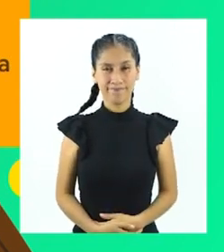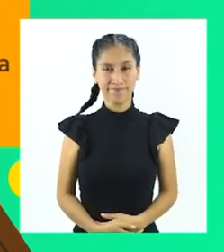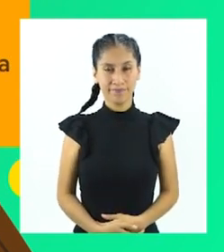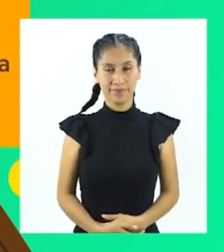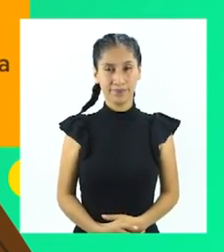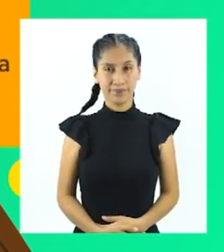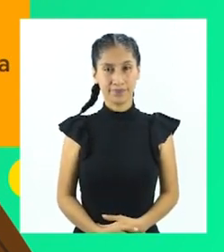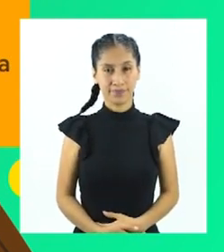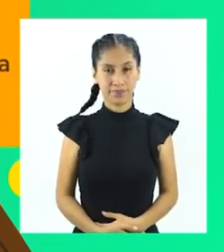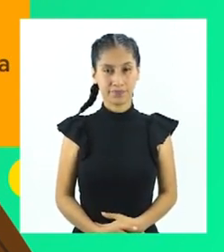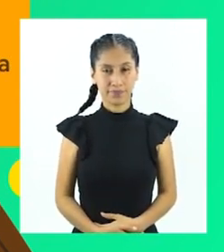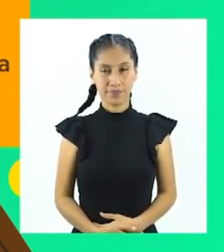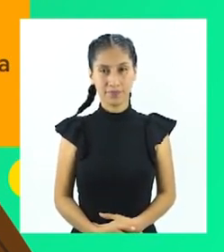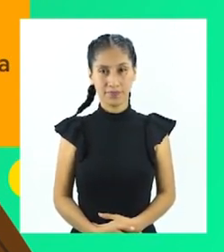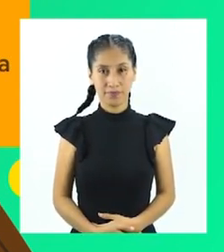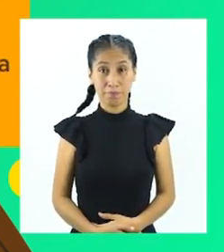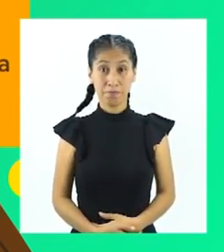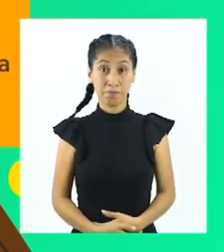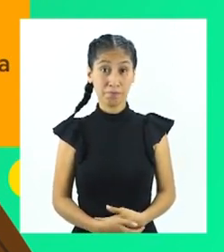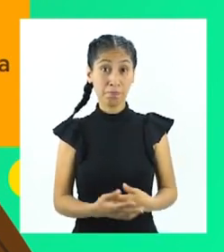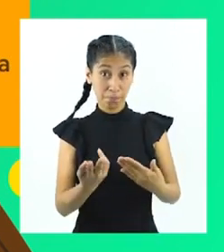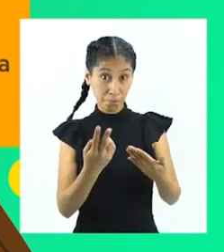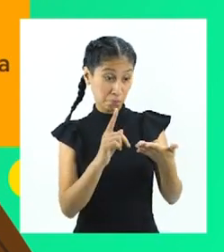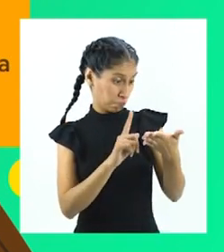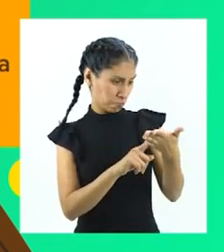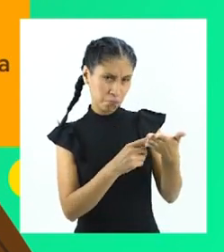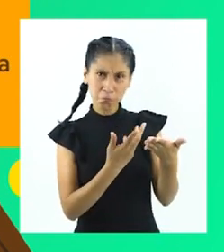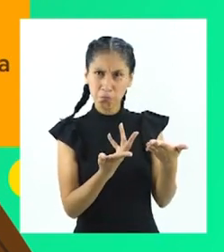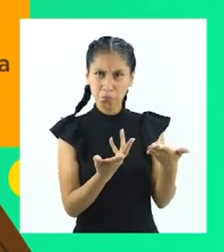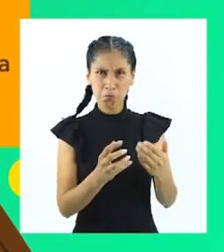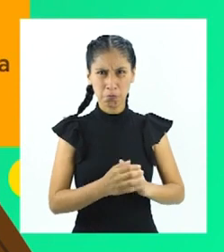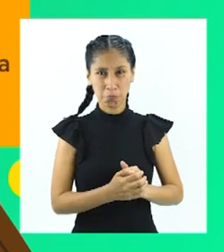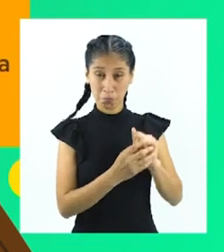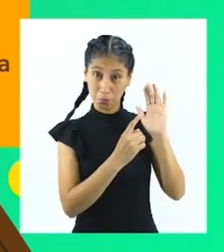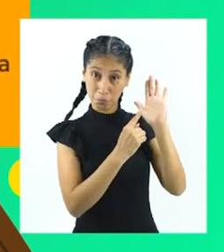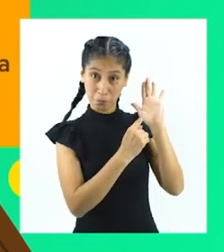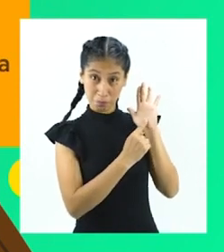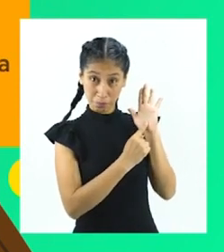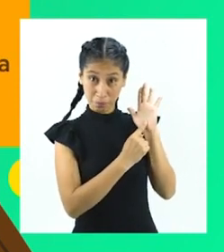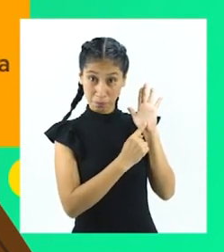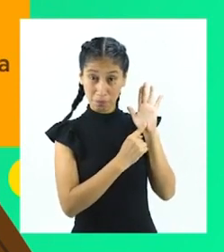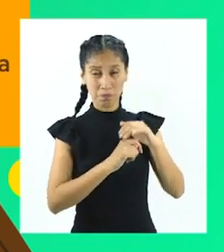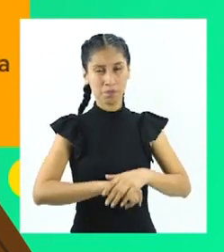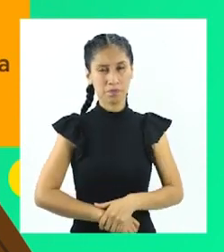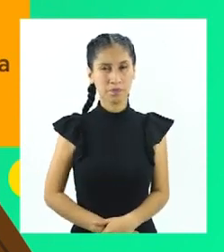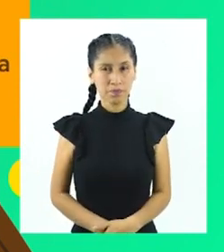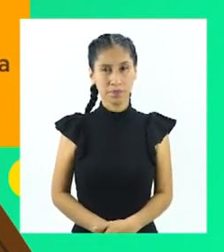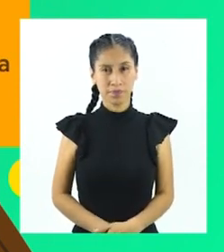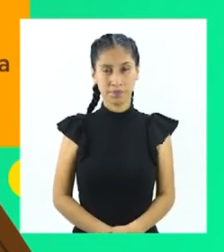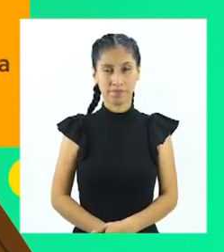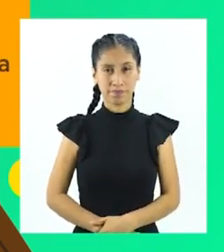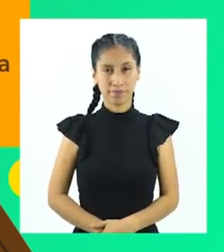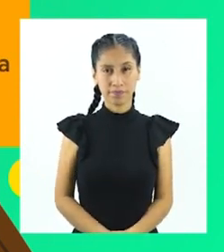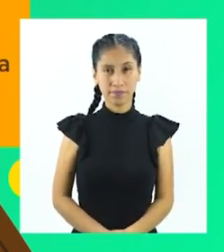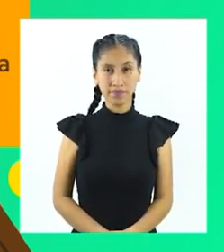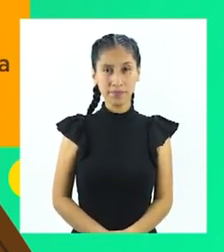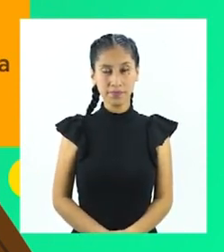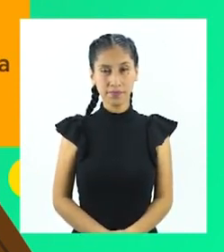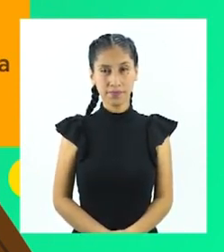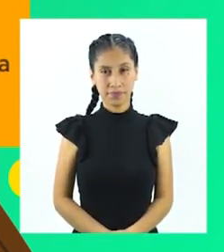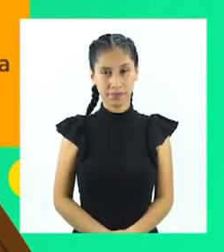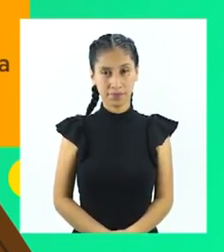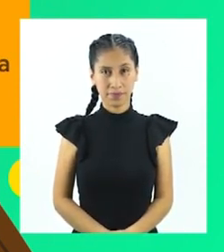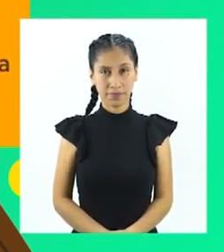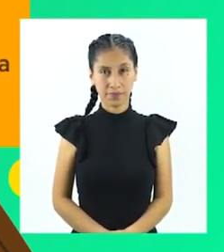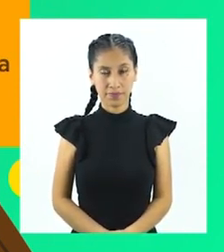corto, se prueban sustancias químicas en reservorios pequeños con el agua del lago para registrar el